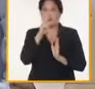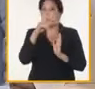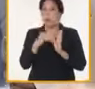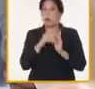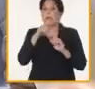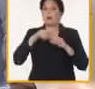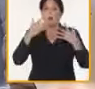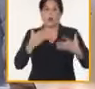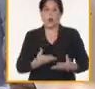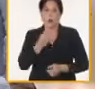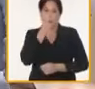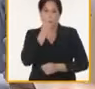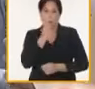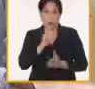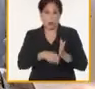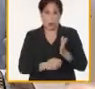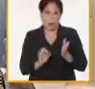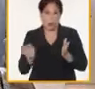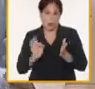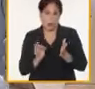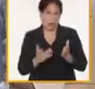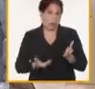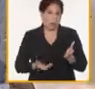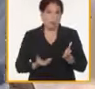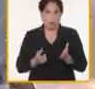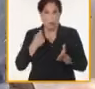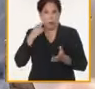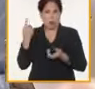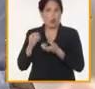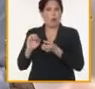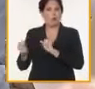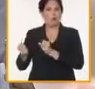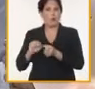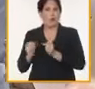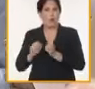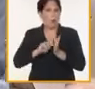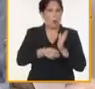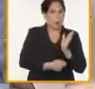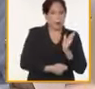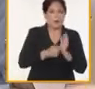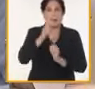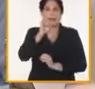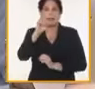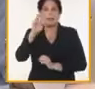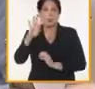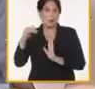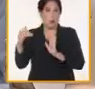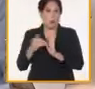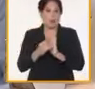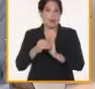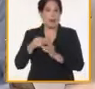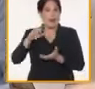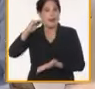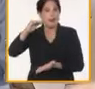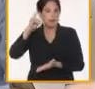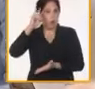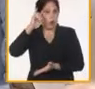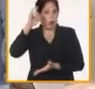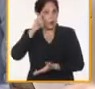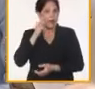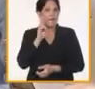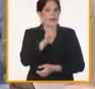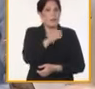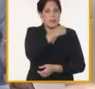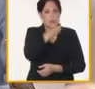toneladas de comida que no estaban contratadas, además de controlar las que ya estaban contratadas y unos 64.000 litros de leche. Estas visitas